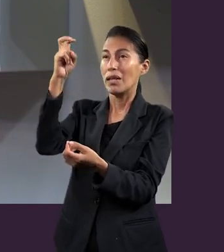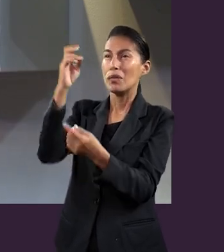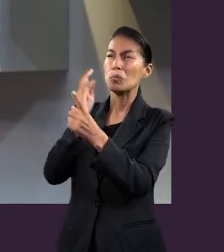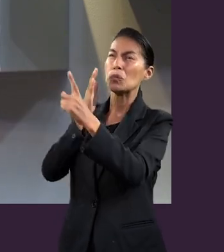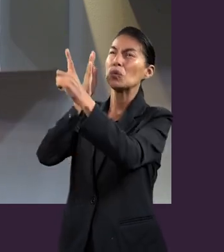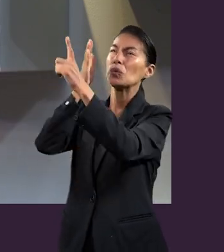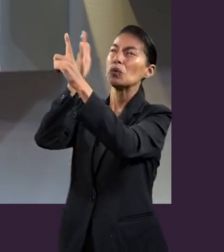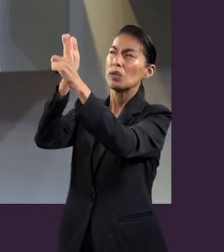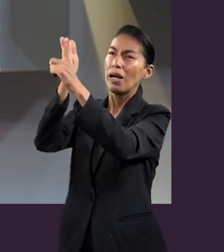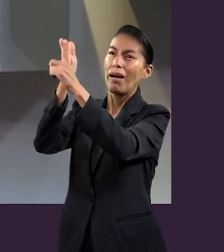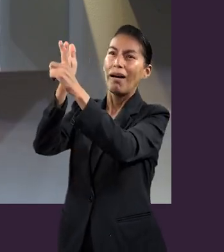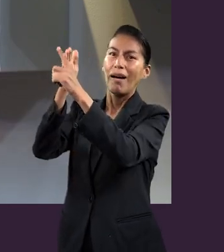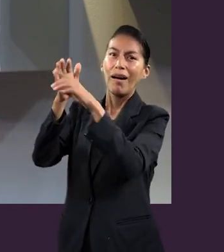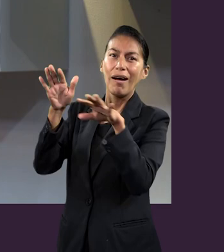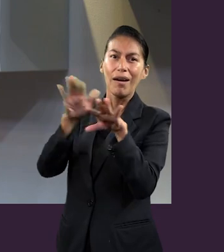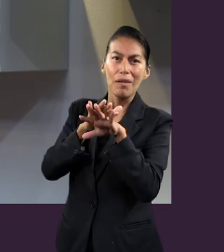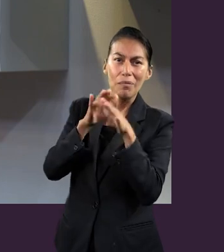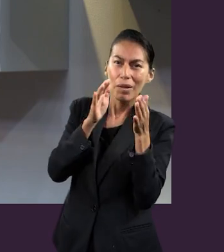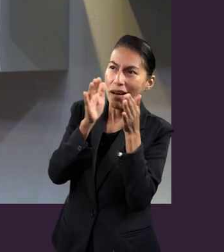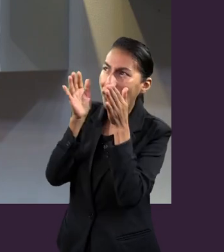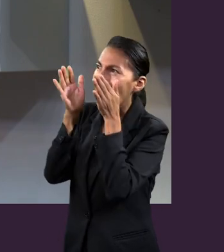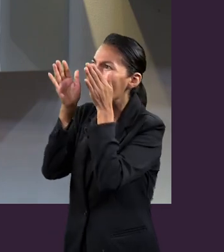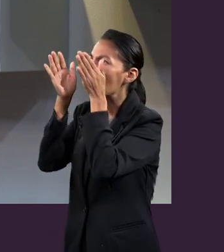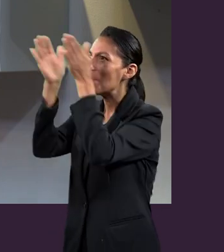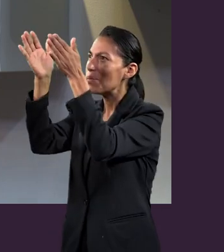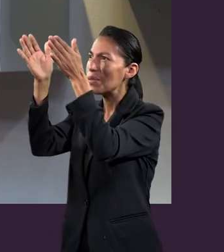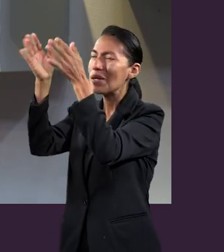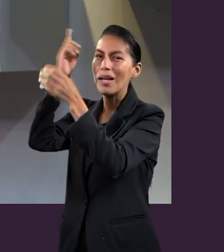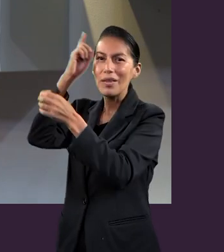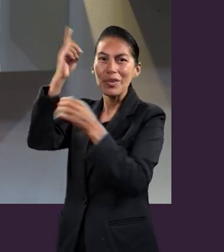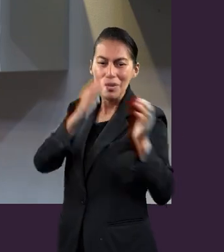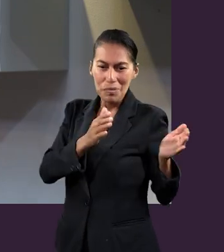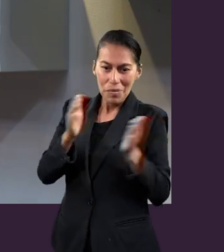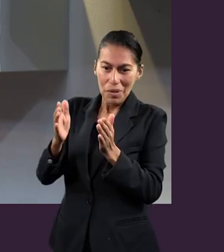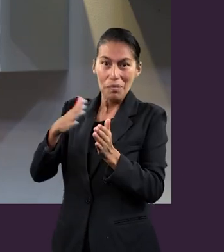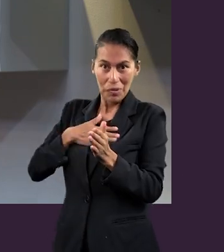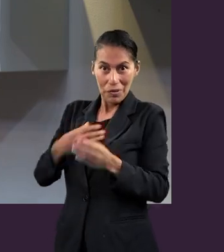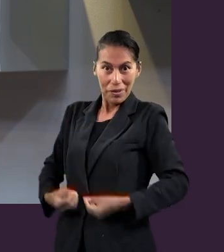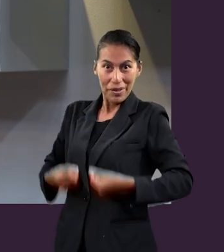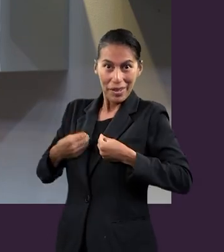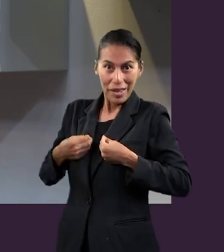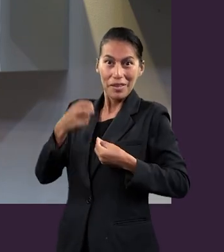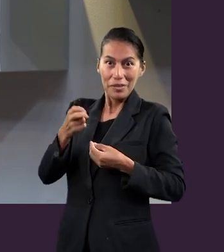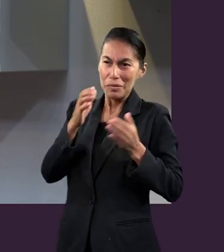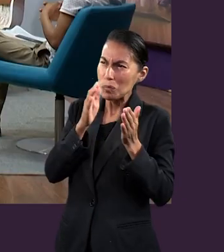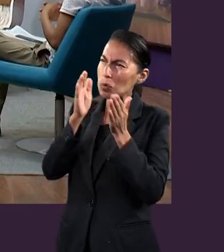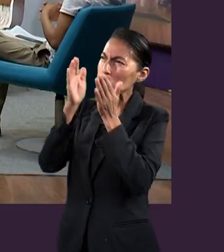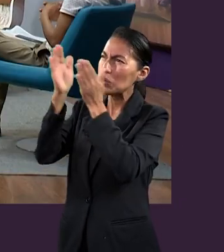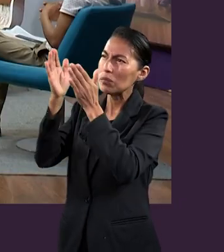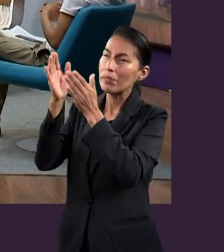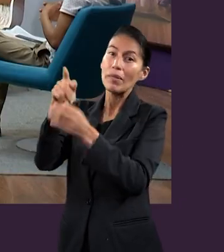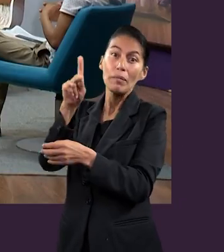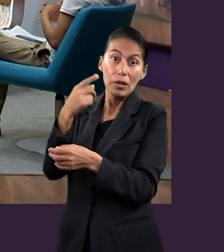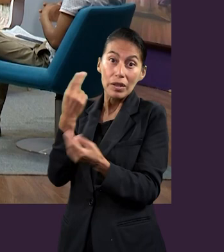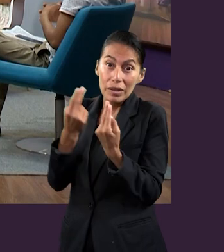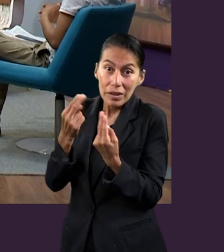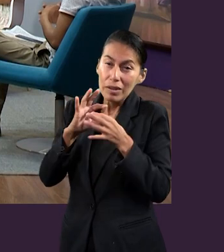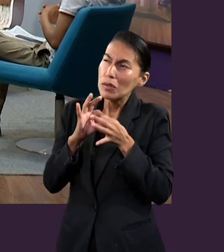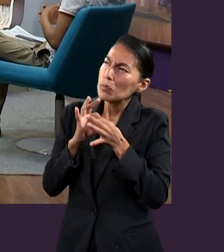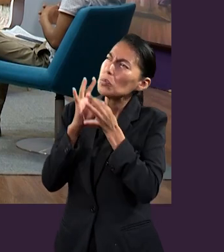sueños, nuestros ideales se van alineando con el plan que Dios tiene para nuestra vida. O es una idea bien